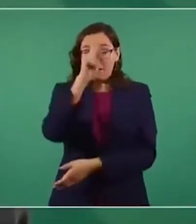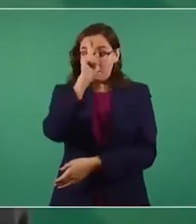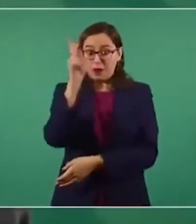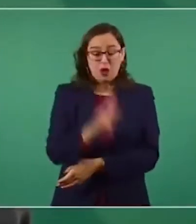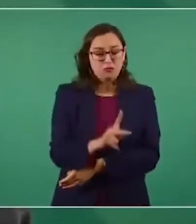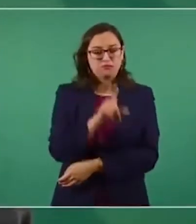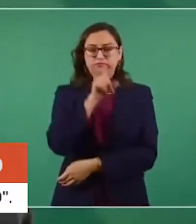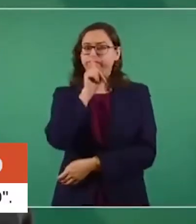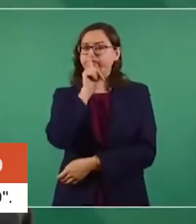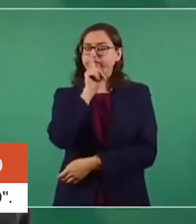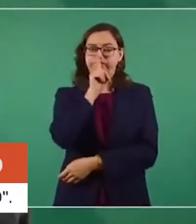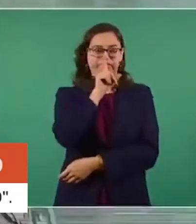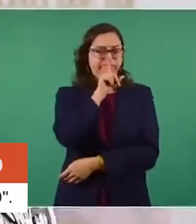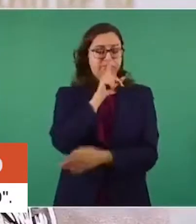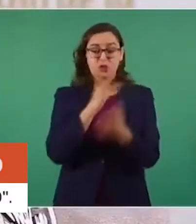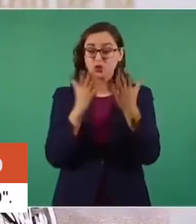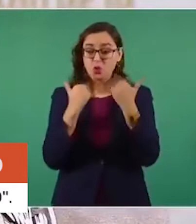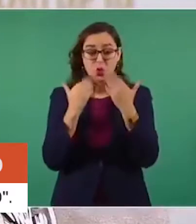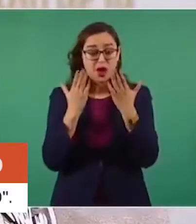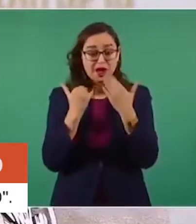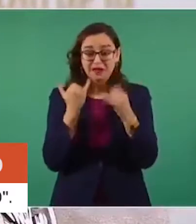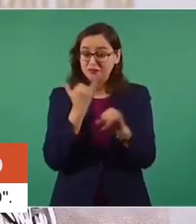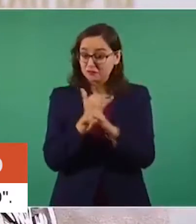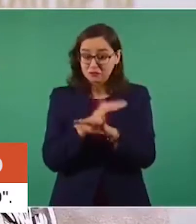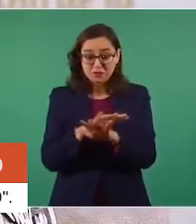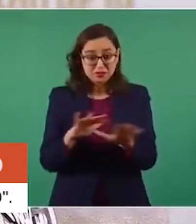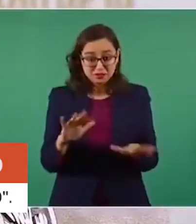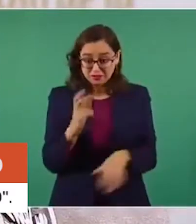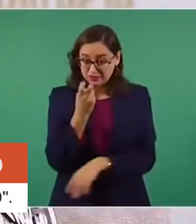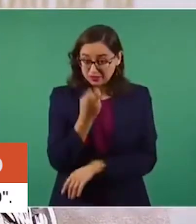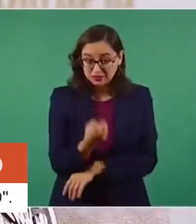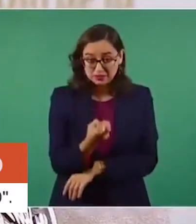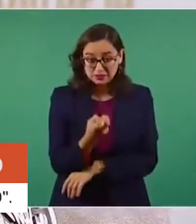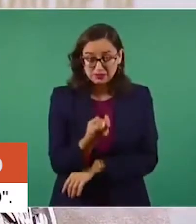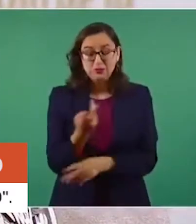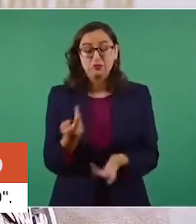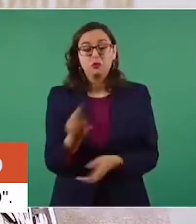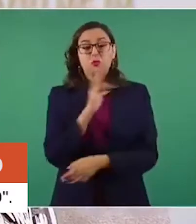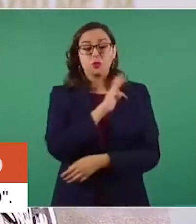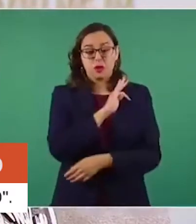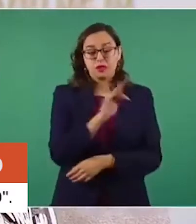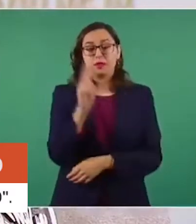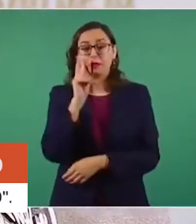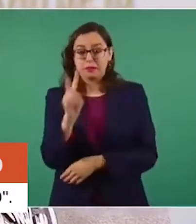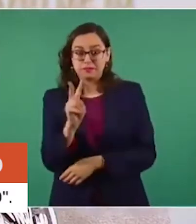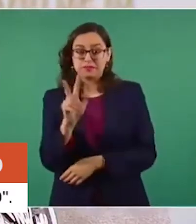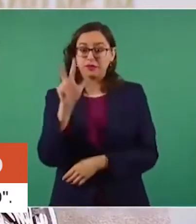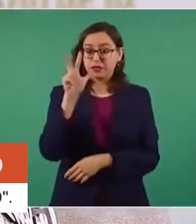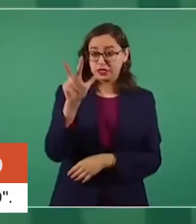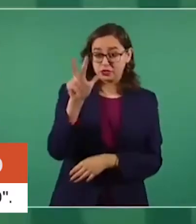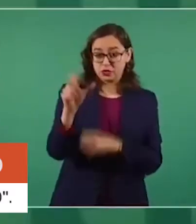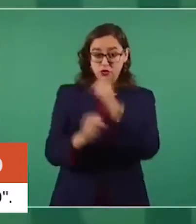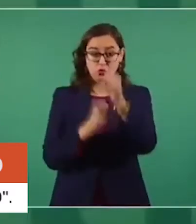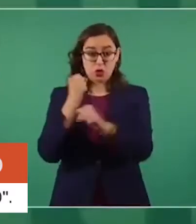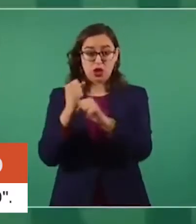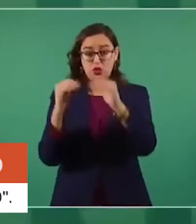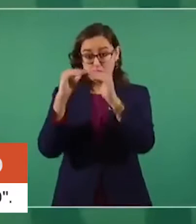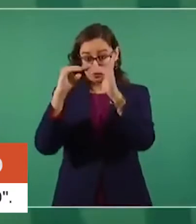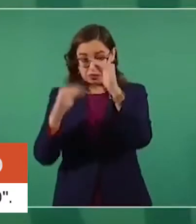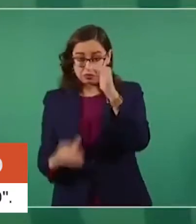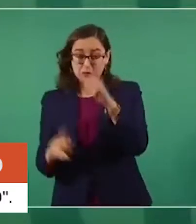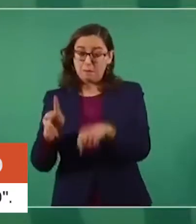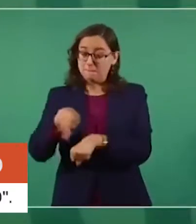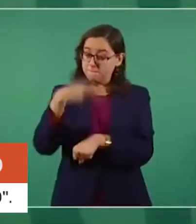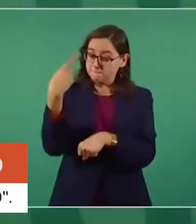Vigilancia Epidemiológica de México y se ve claramente que por debajo de los 18 años de edad existe un riesgo mucho